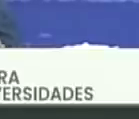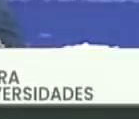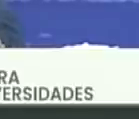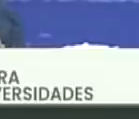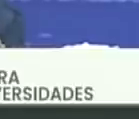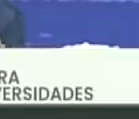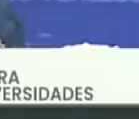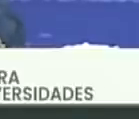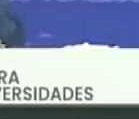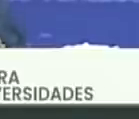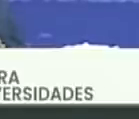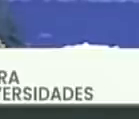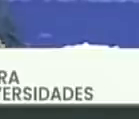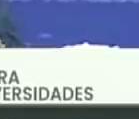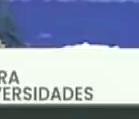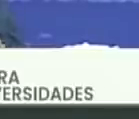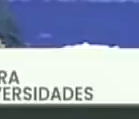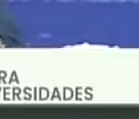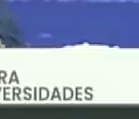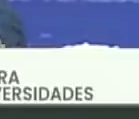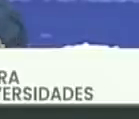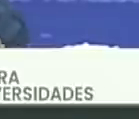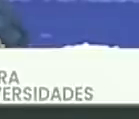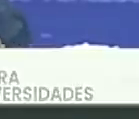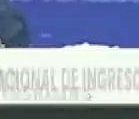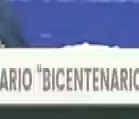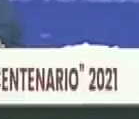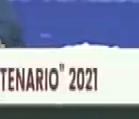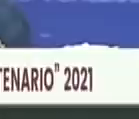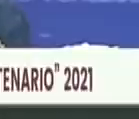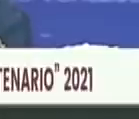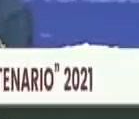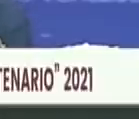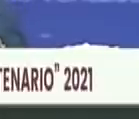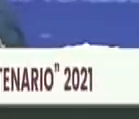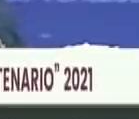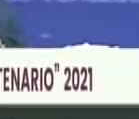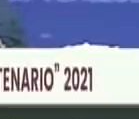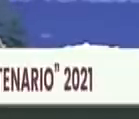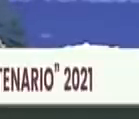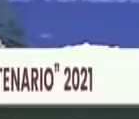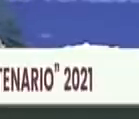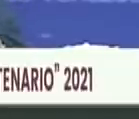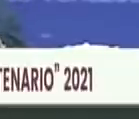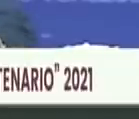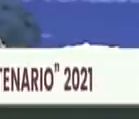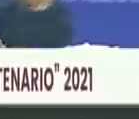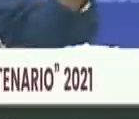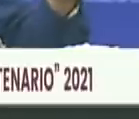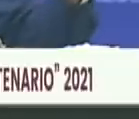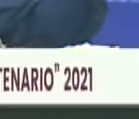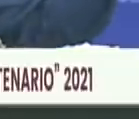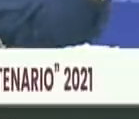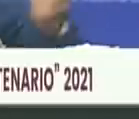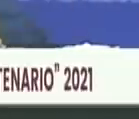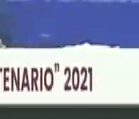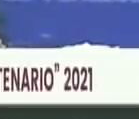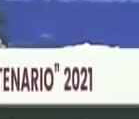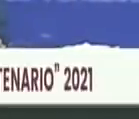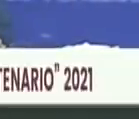luchar por el derecho a la educación a la cultura al conocimiento por el derecho a la vida